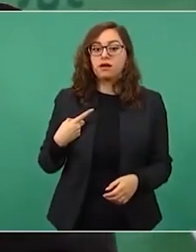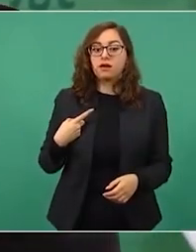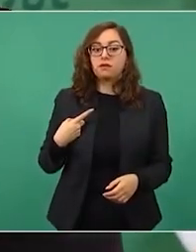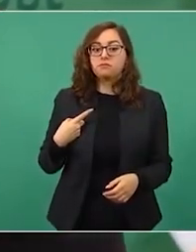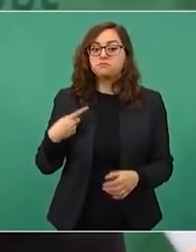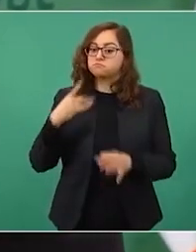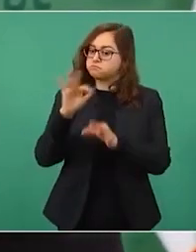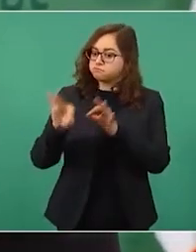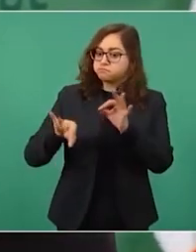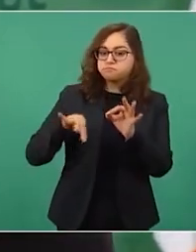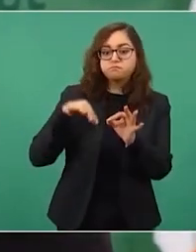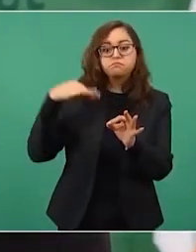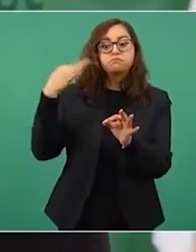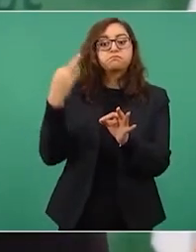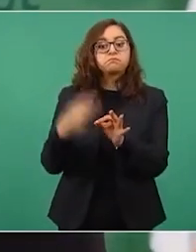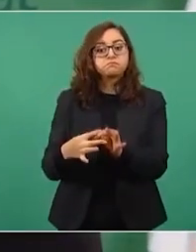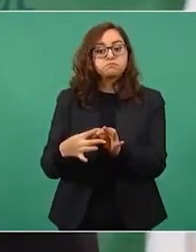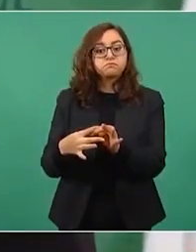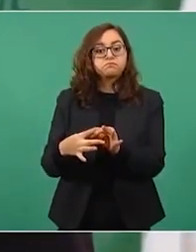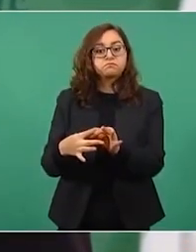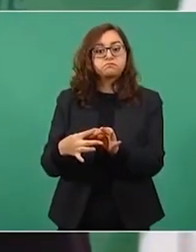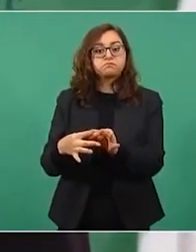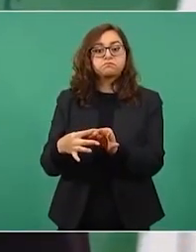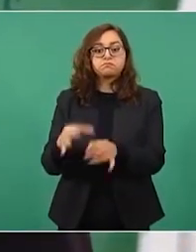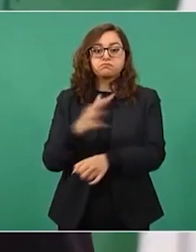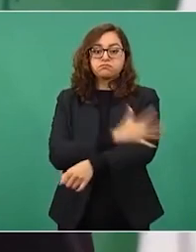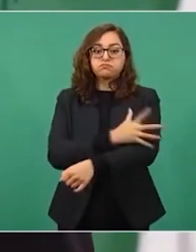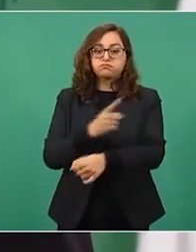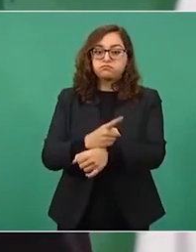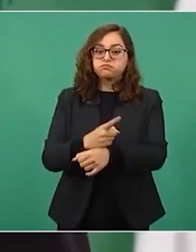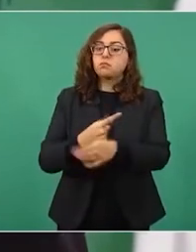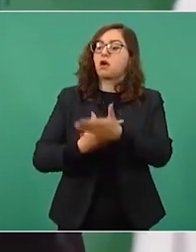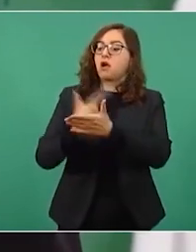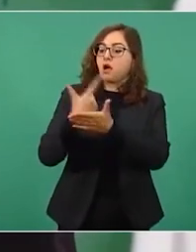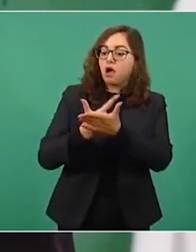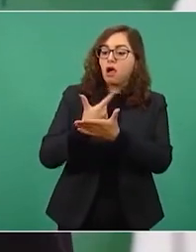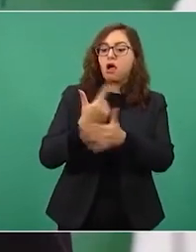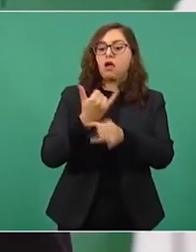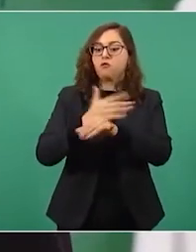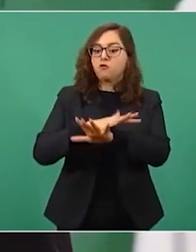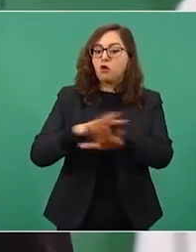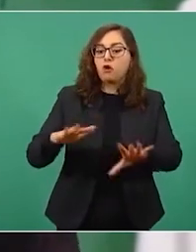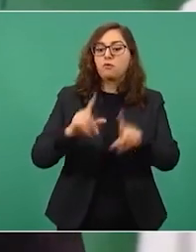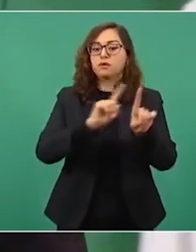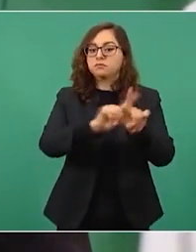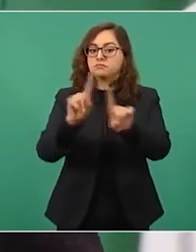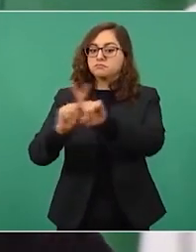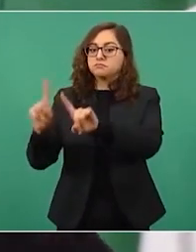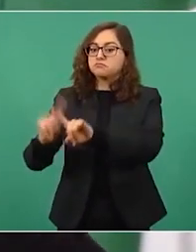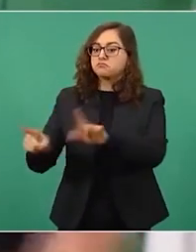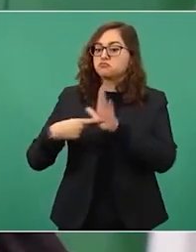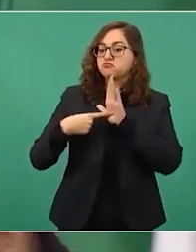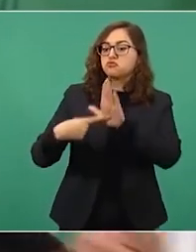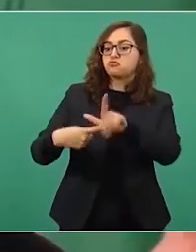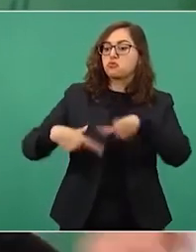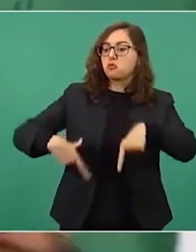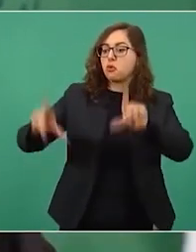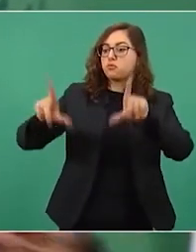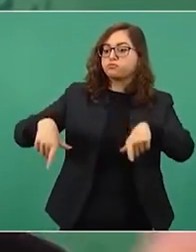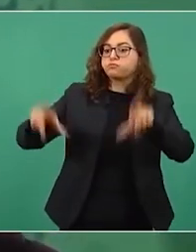presentar los informes para que haya transparencia que siempre